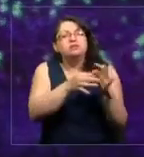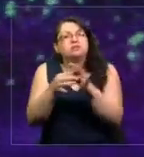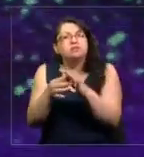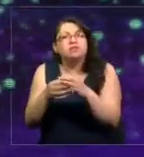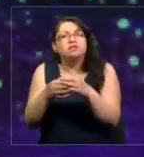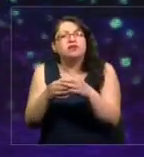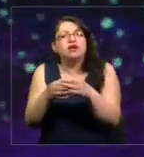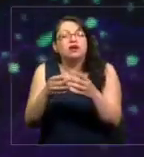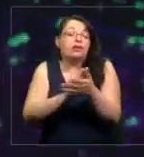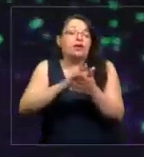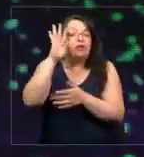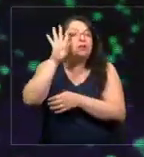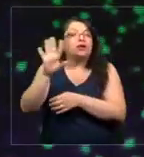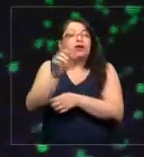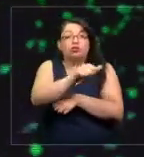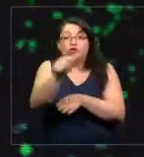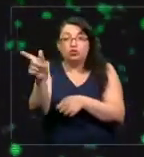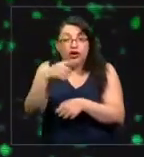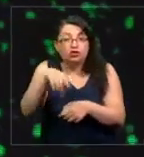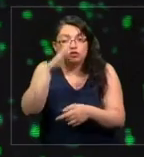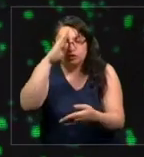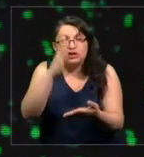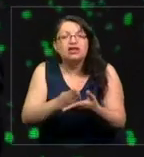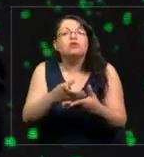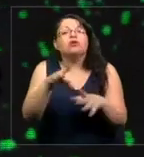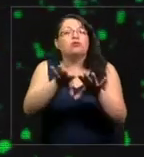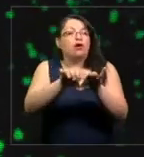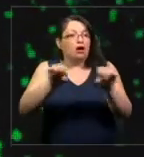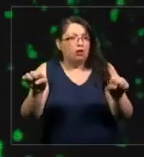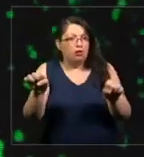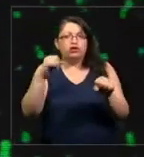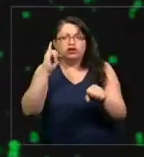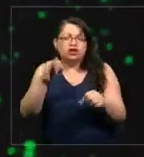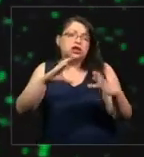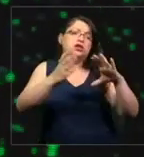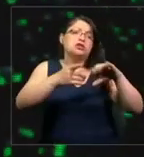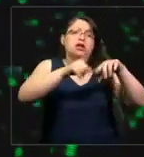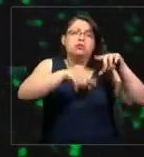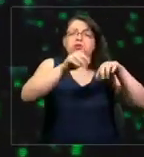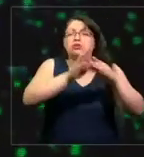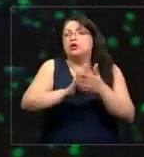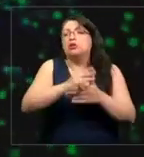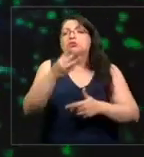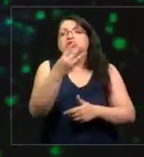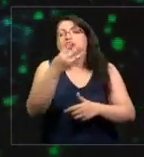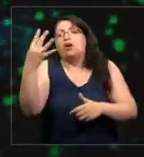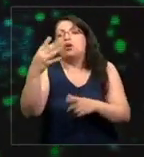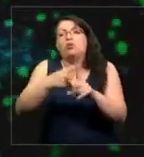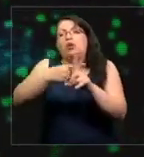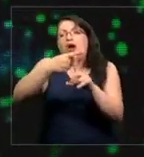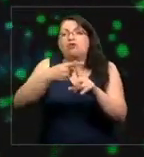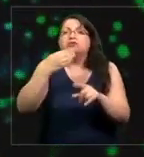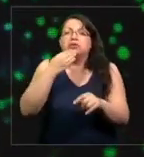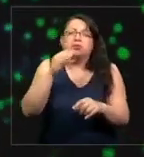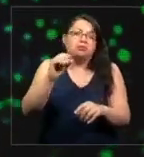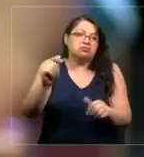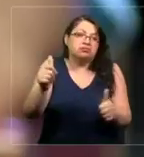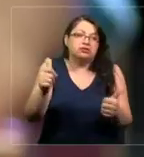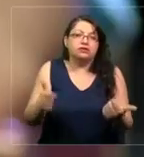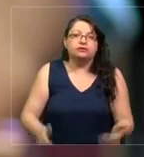que aquí entre todos pudiéramos decidir y nos pusiéramos de acuerdo que en realidad, si el planeta se calienta a tres grados o cuatro grados, también estaríamos ok.